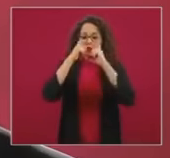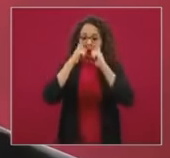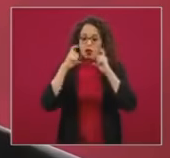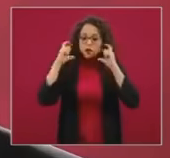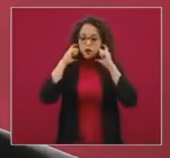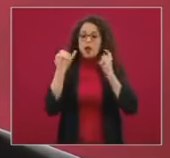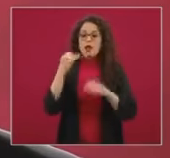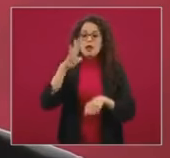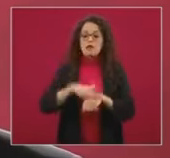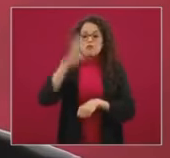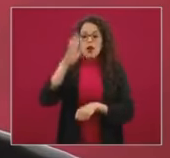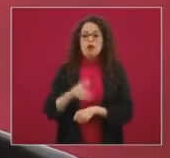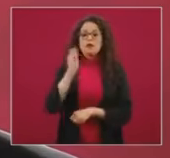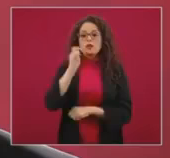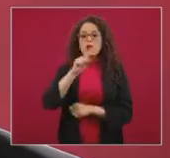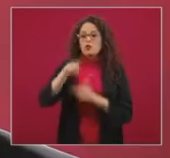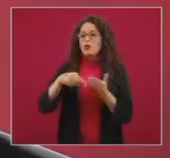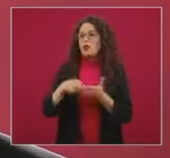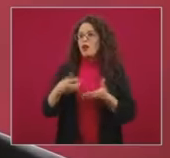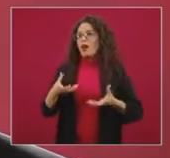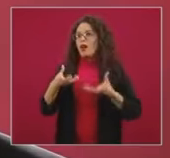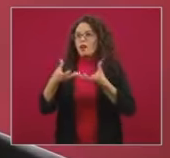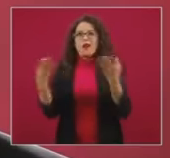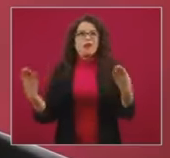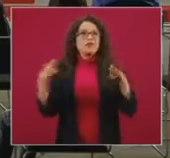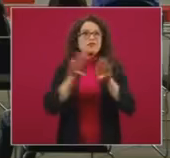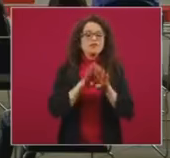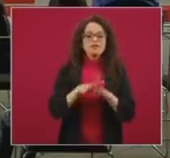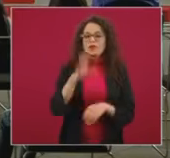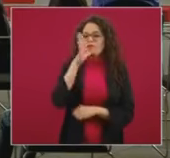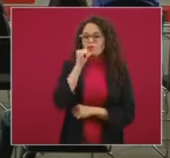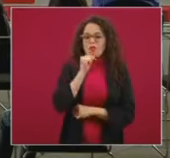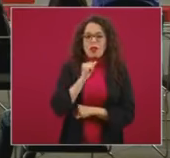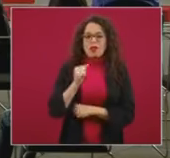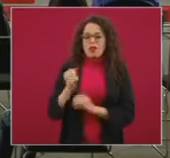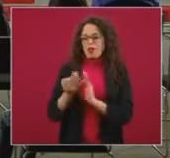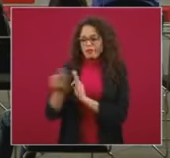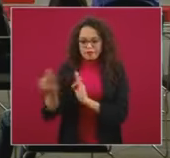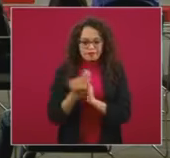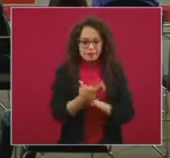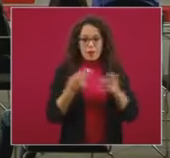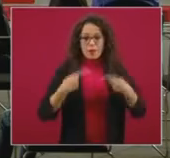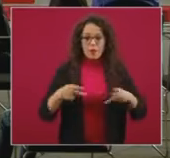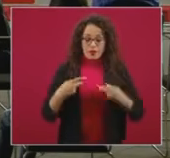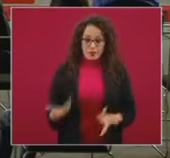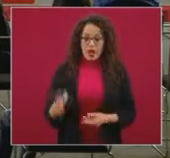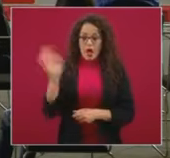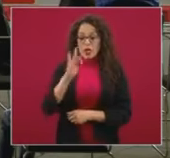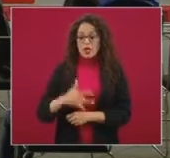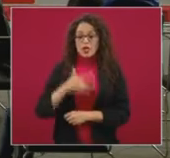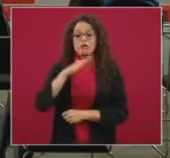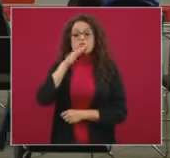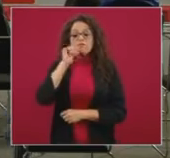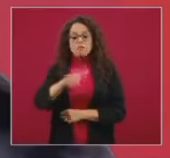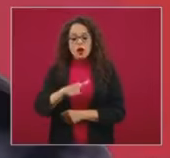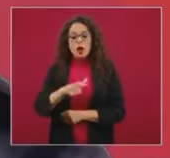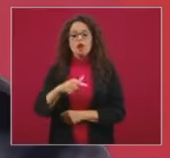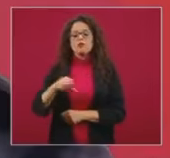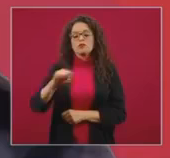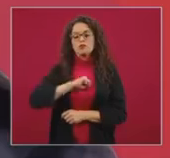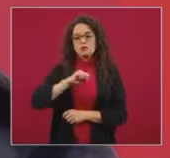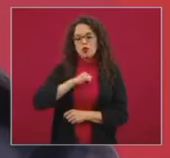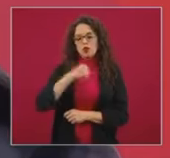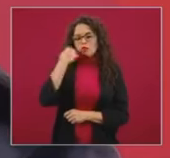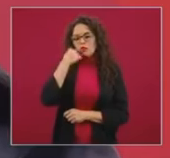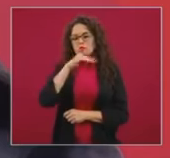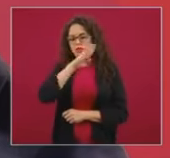espacios públicos cerrados donde es difícil guardar la sana distancia si se tienen síntomas fiebre tos dolor de garganta dolor de